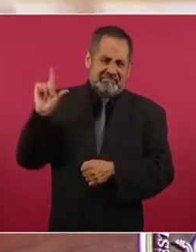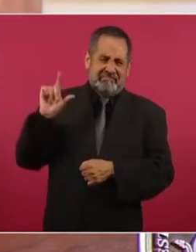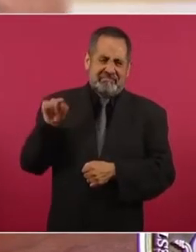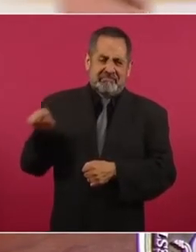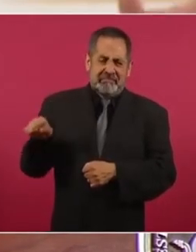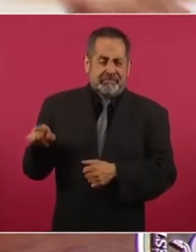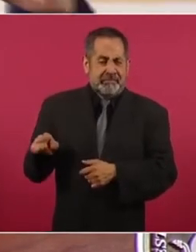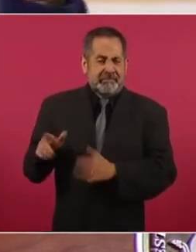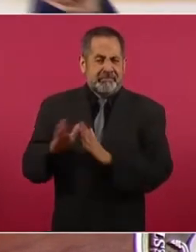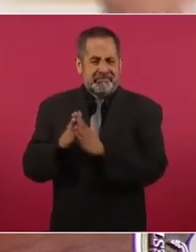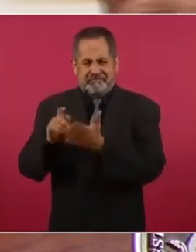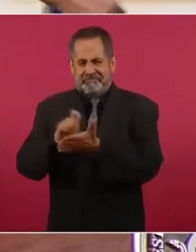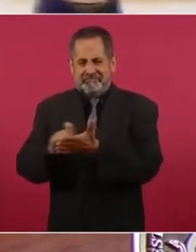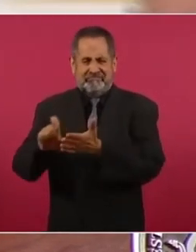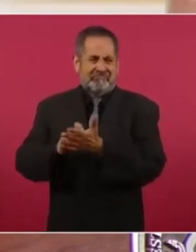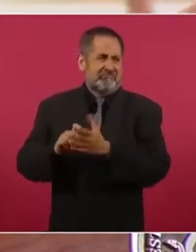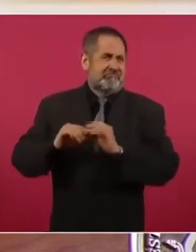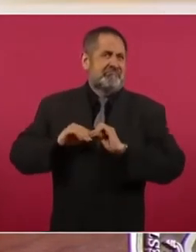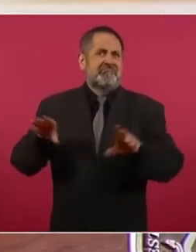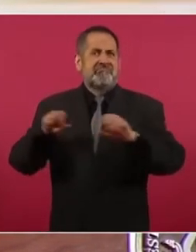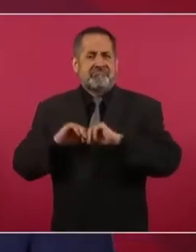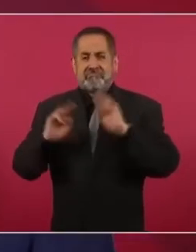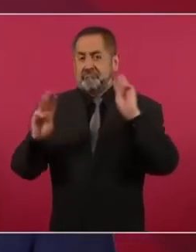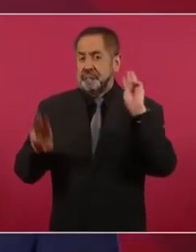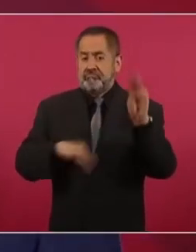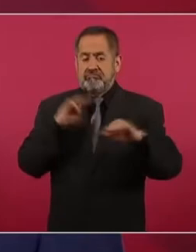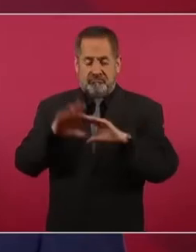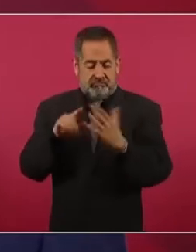con publicaciones reconocido mundialmente.